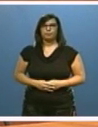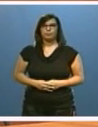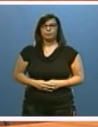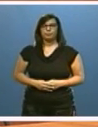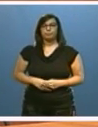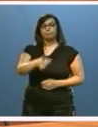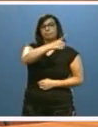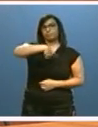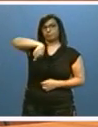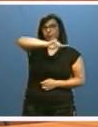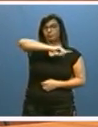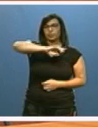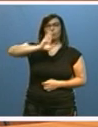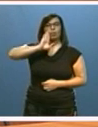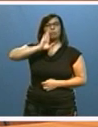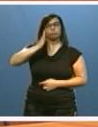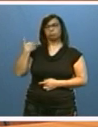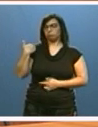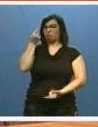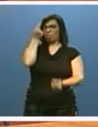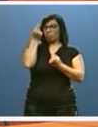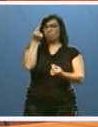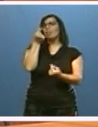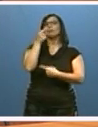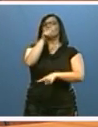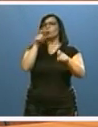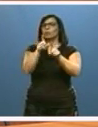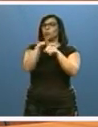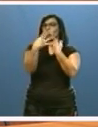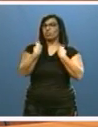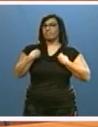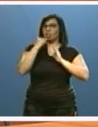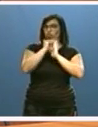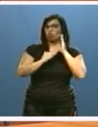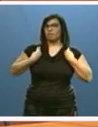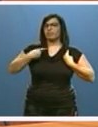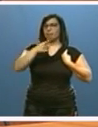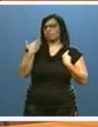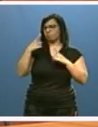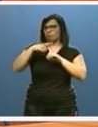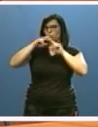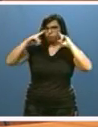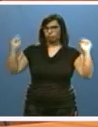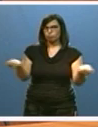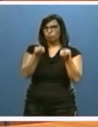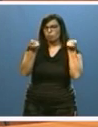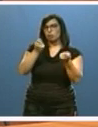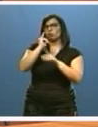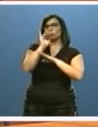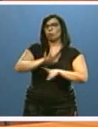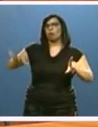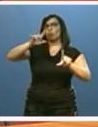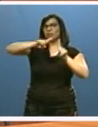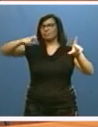Respecto de ellos, los últimos datos de la encuesta de condiciones de vida del INE, publicados en mayo, ponen de manifiesto